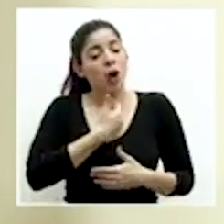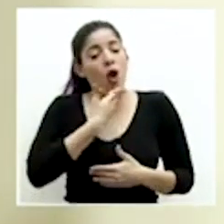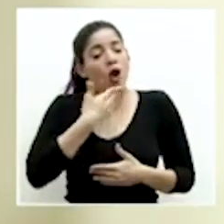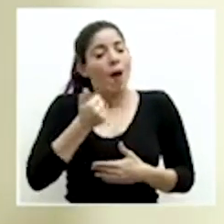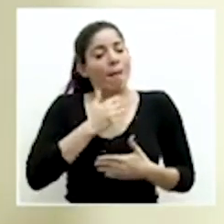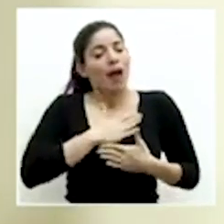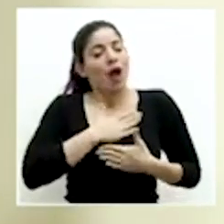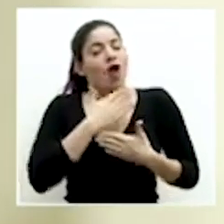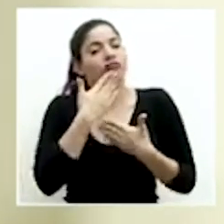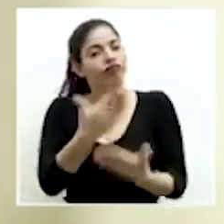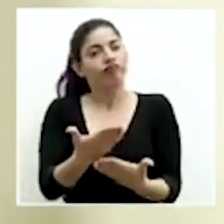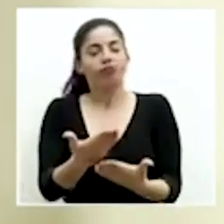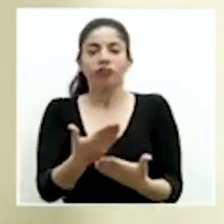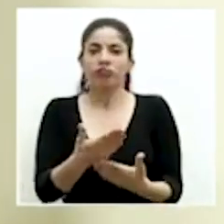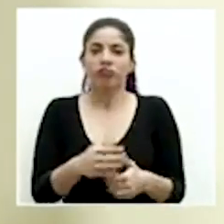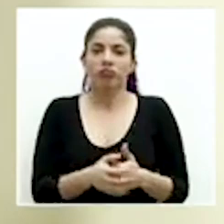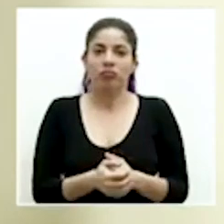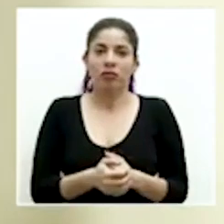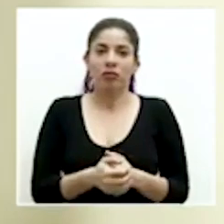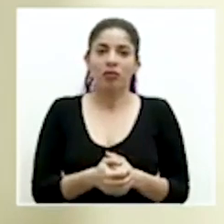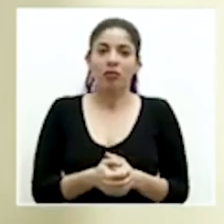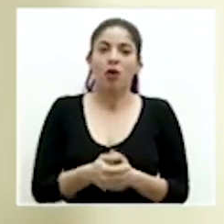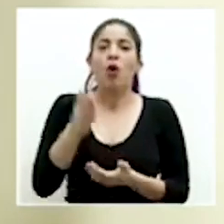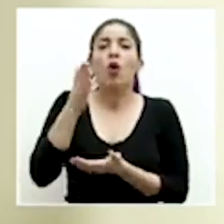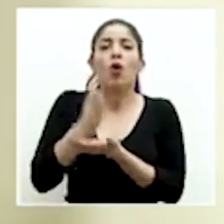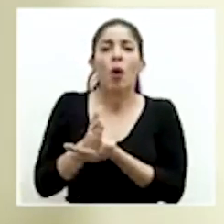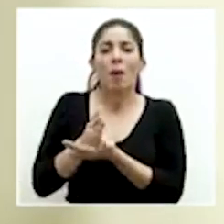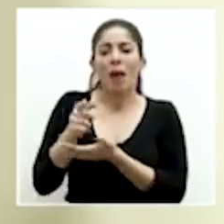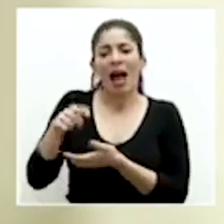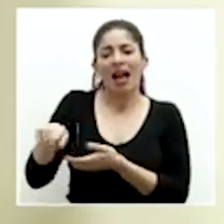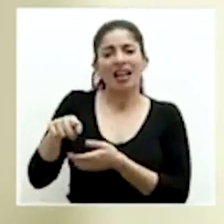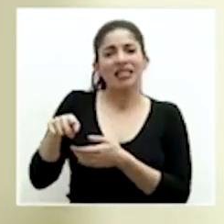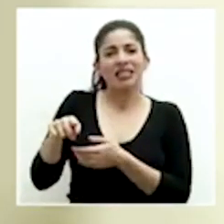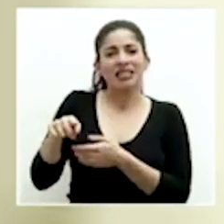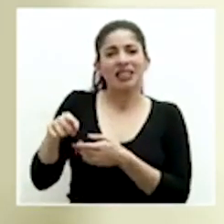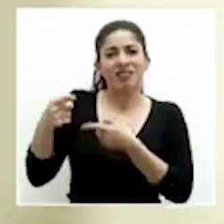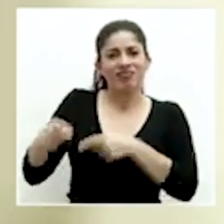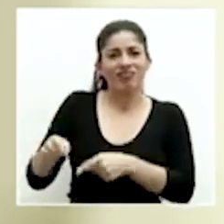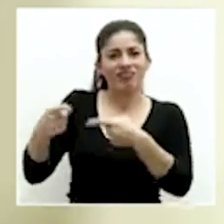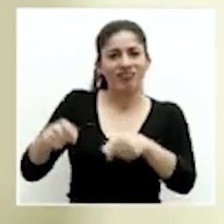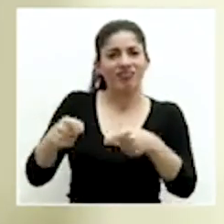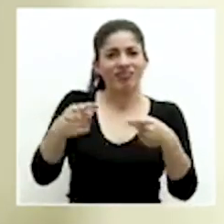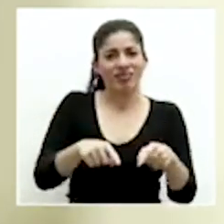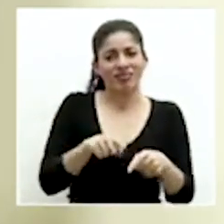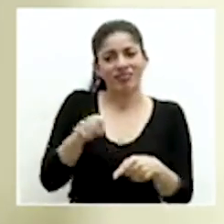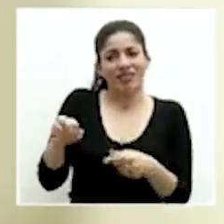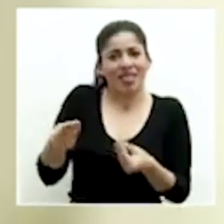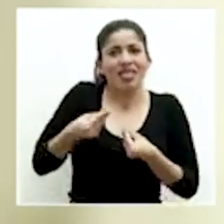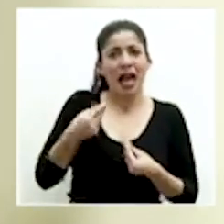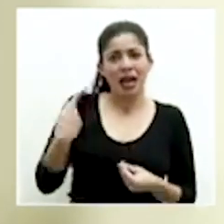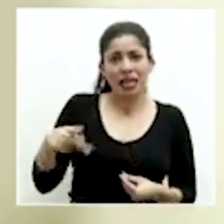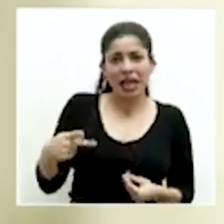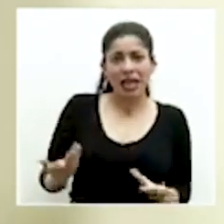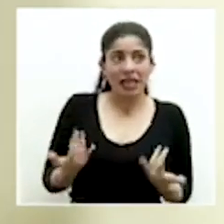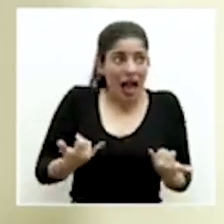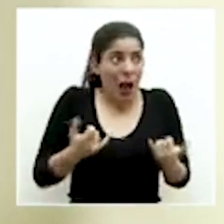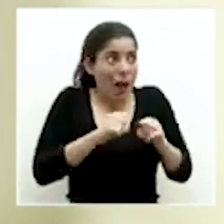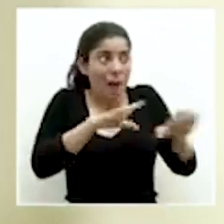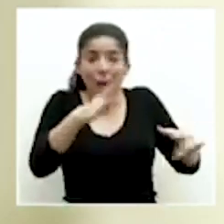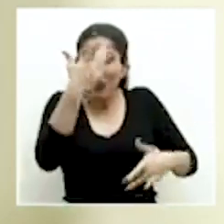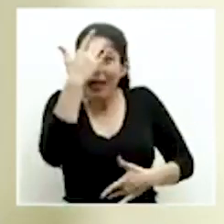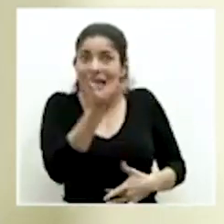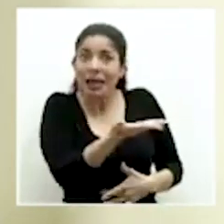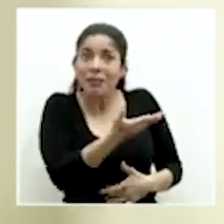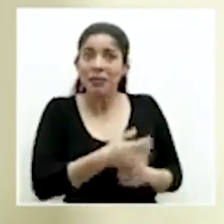nosotros y nosotras y dejemos de incurrir en ese tipo de prácticas que, insisto, ponen en riesgo en medio de una pandemia